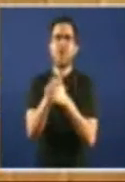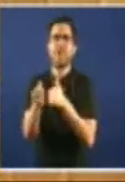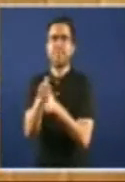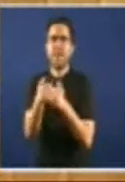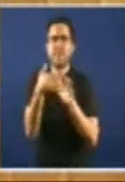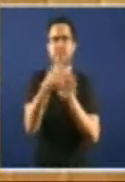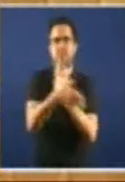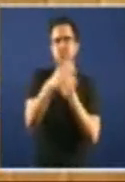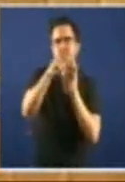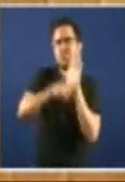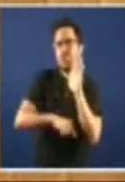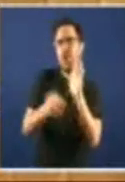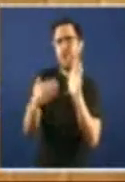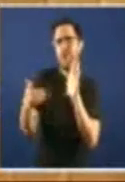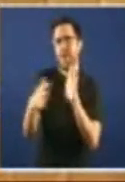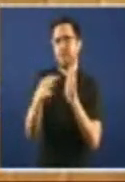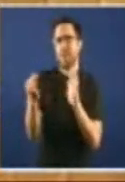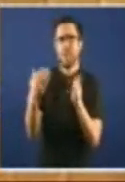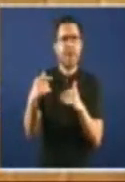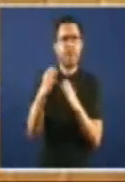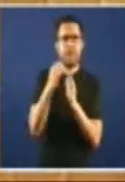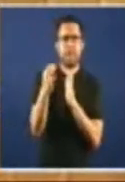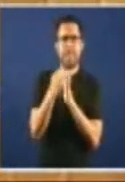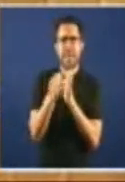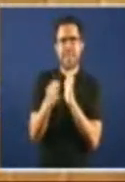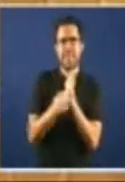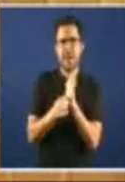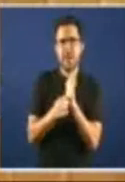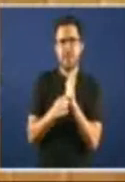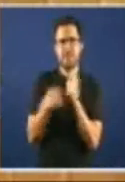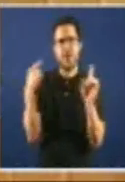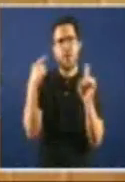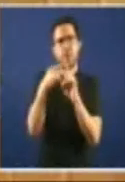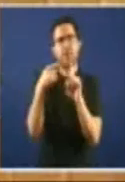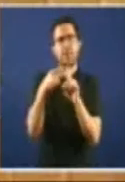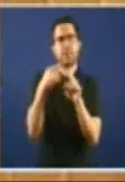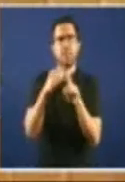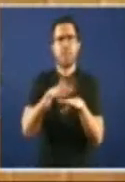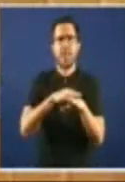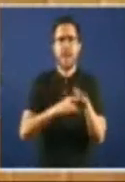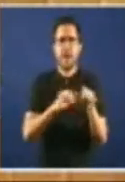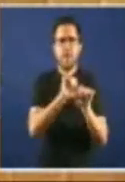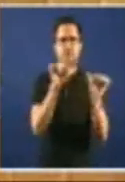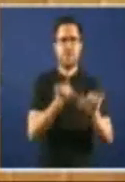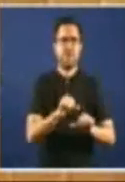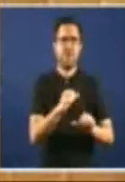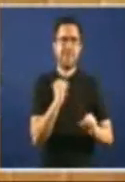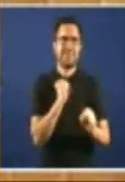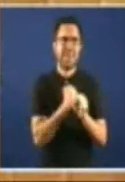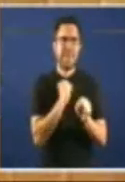de calidade Non hai unha sola medida dedicada a incentivar realmente As fórmulas de emprego de economía